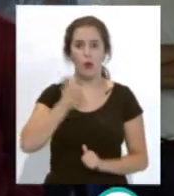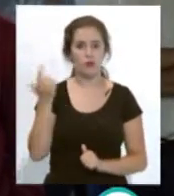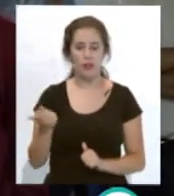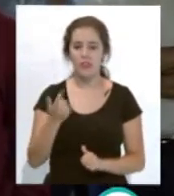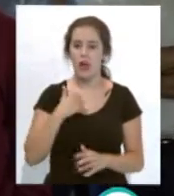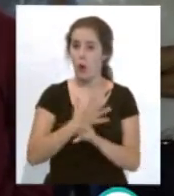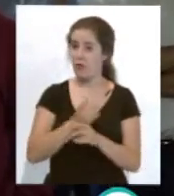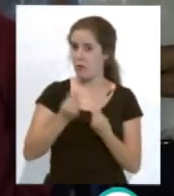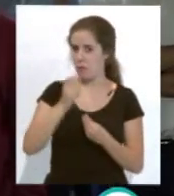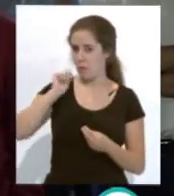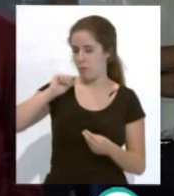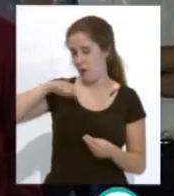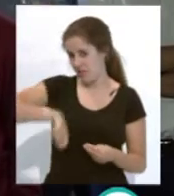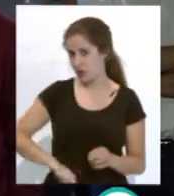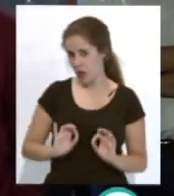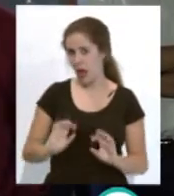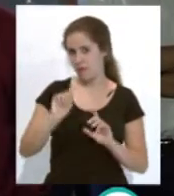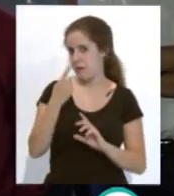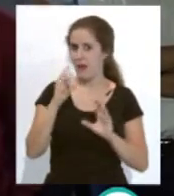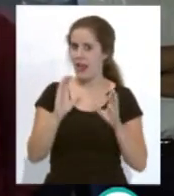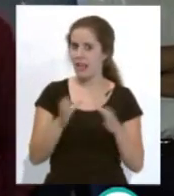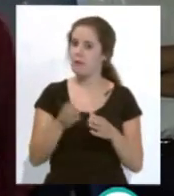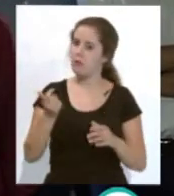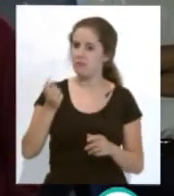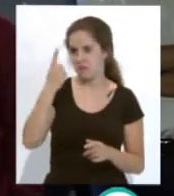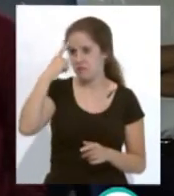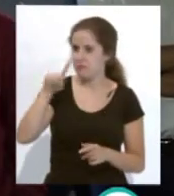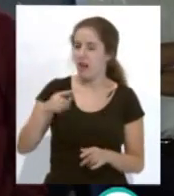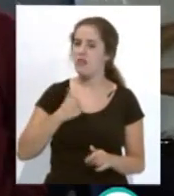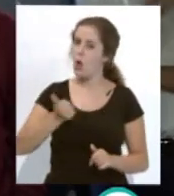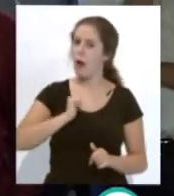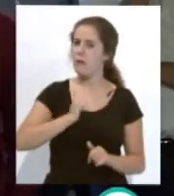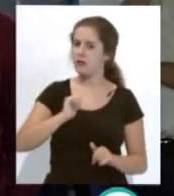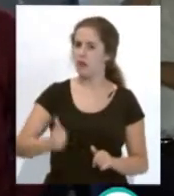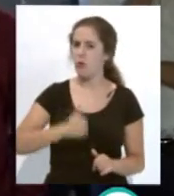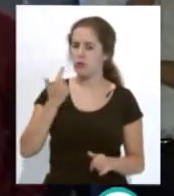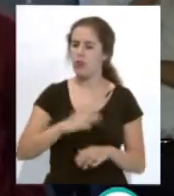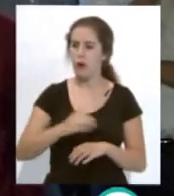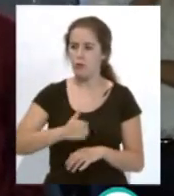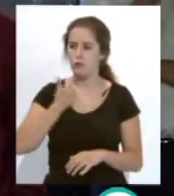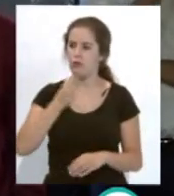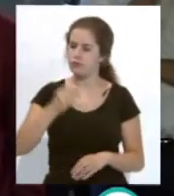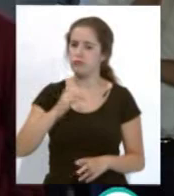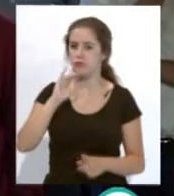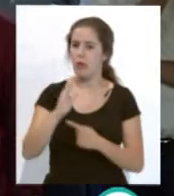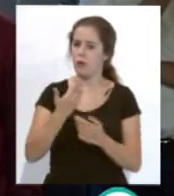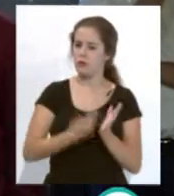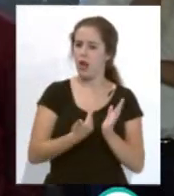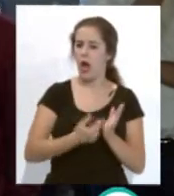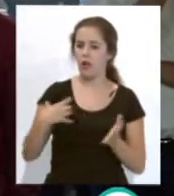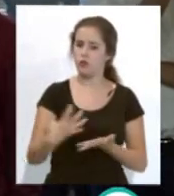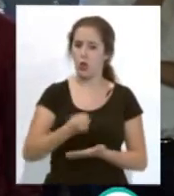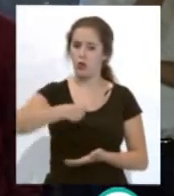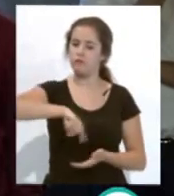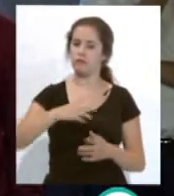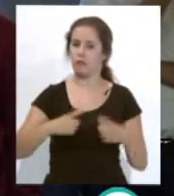jugando como profesional en el primer equipo, ha sabido aprovechar esa oportunidad y demostrarnos a todos que